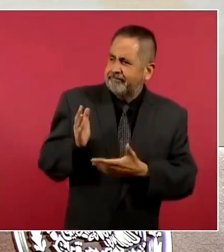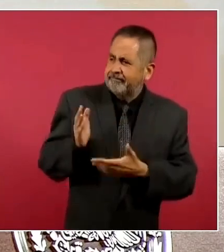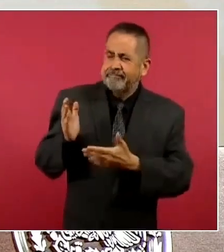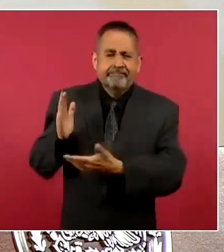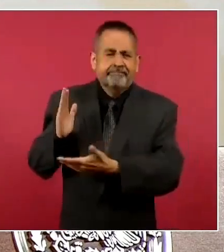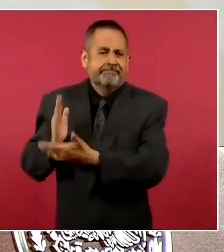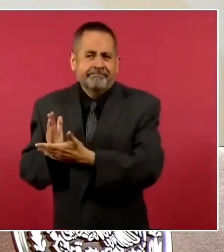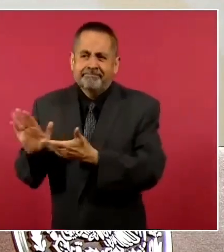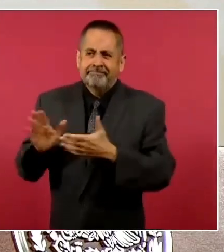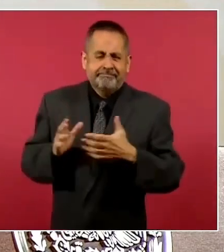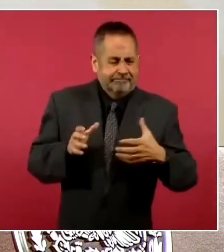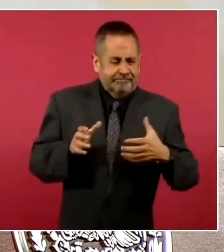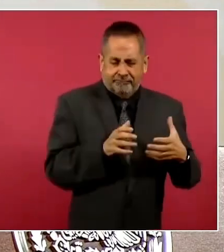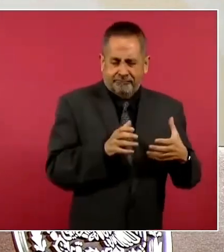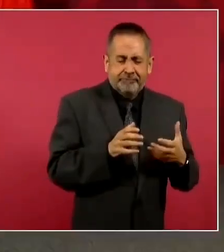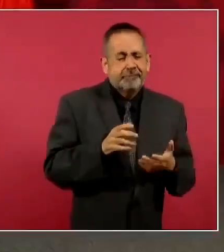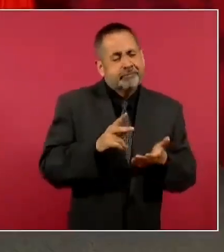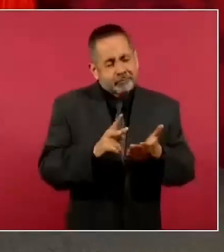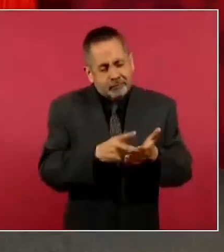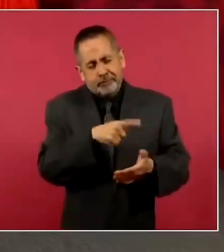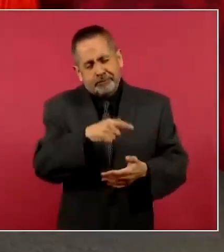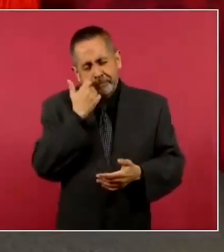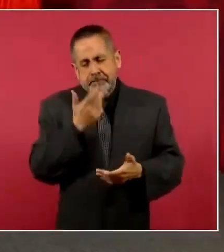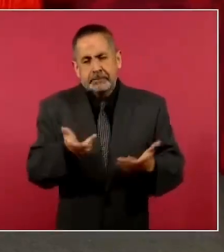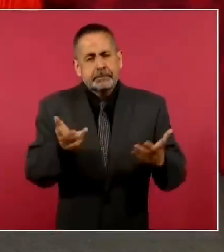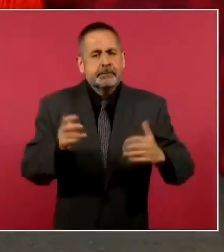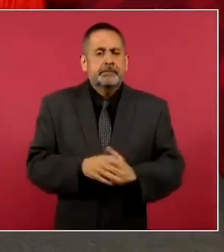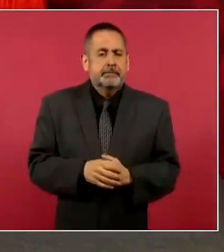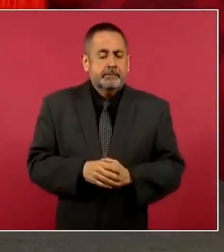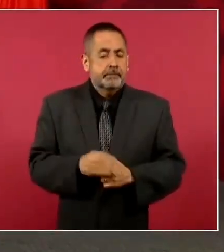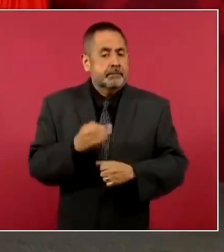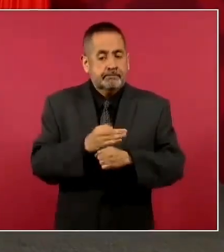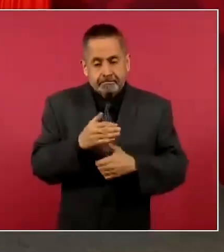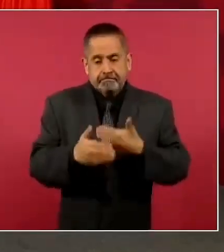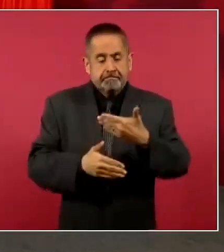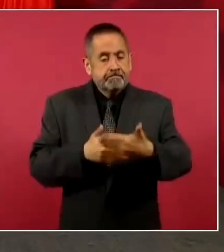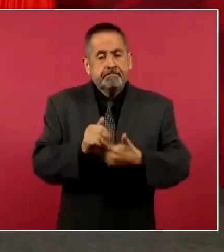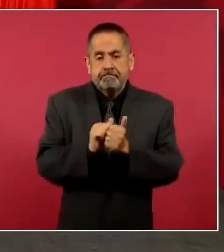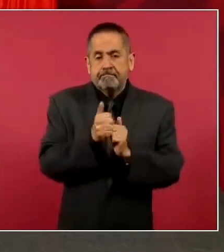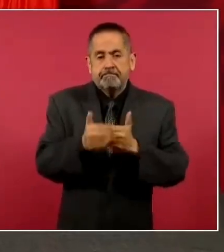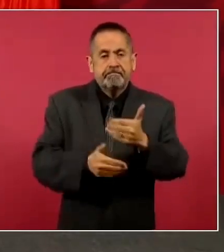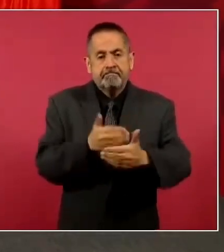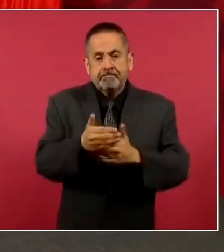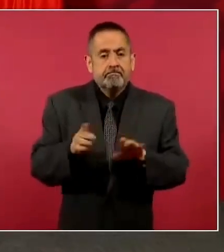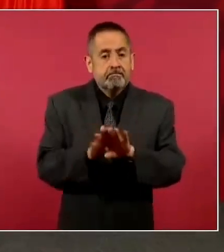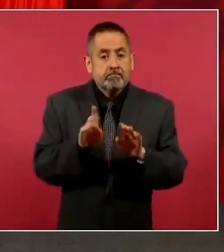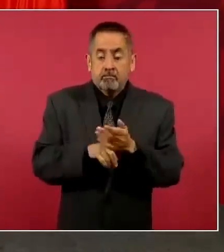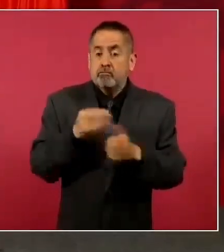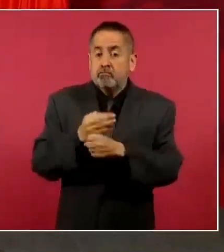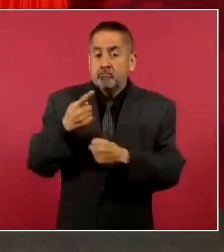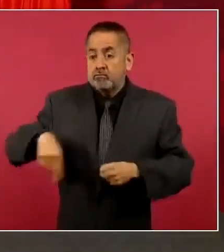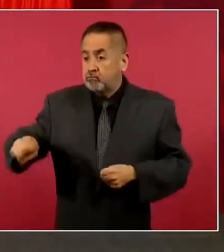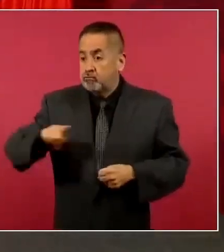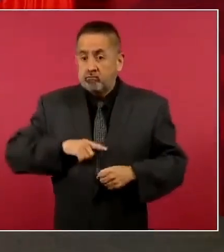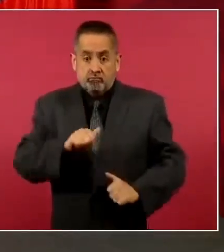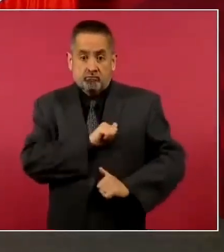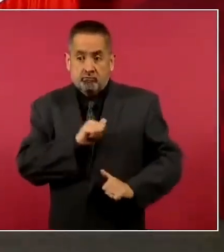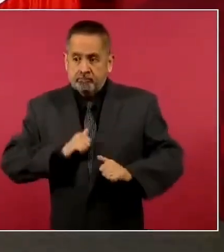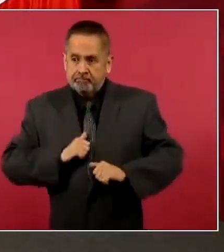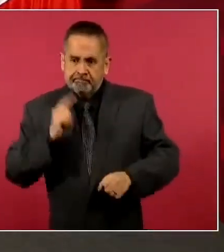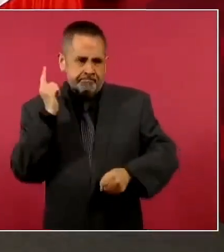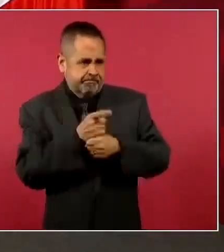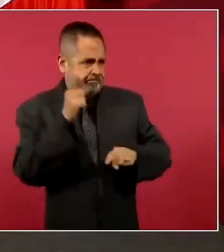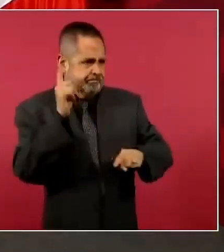se está avanzando mucho en decomisos, como